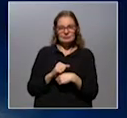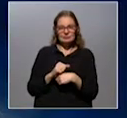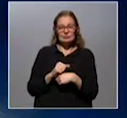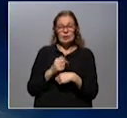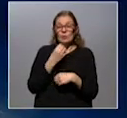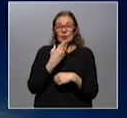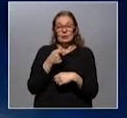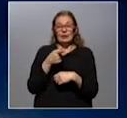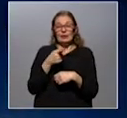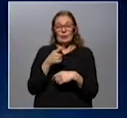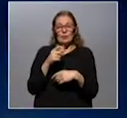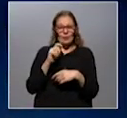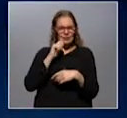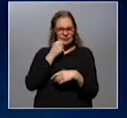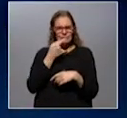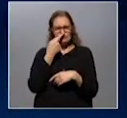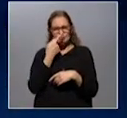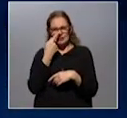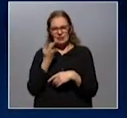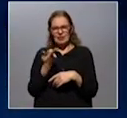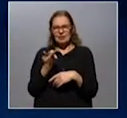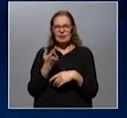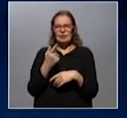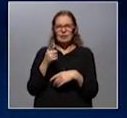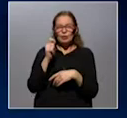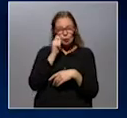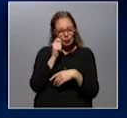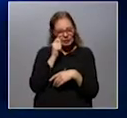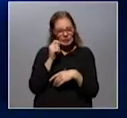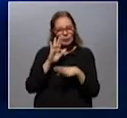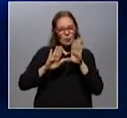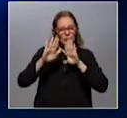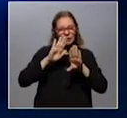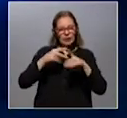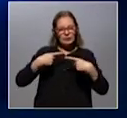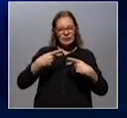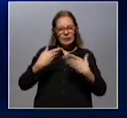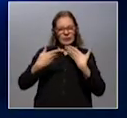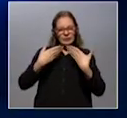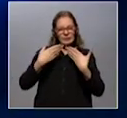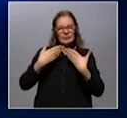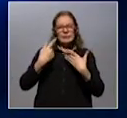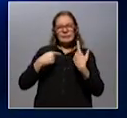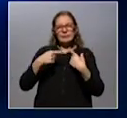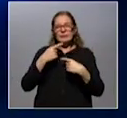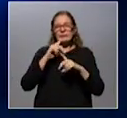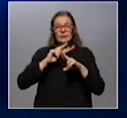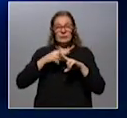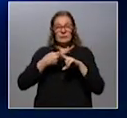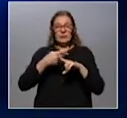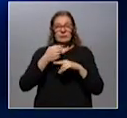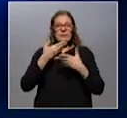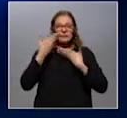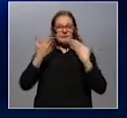Bueno, hoy es el atractivo Que tiene uno de los principales atractivos Para los turistas es el museo del fútbol Que da sobre la tribuna olímpica Pero Lombardo ahí repasaba los